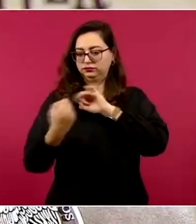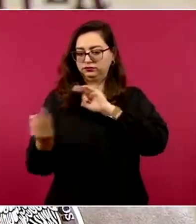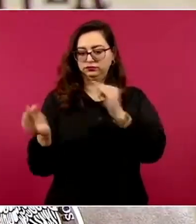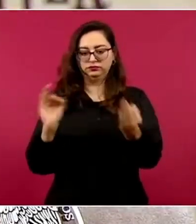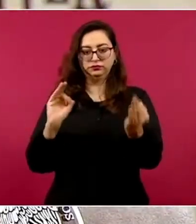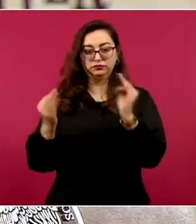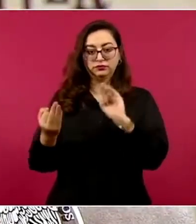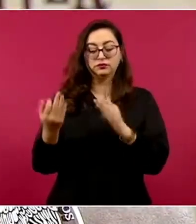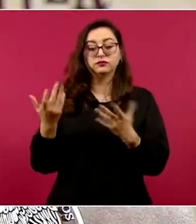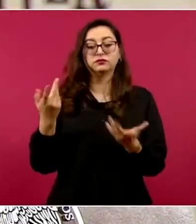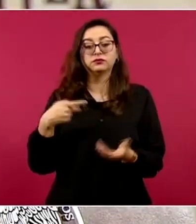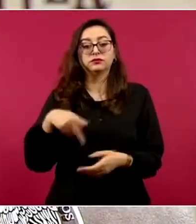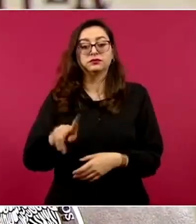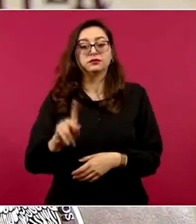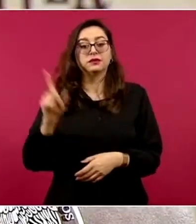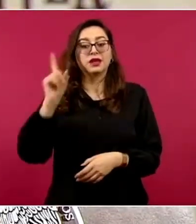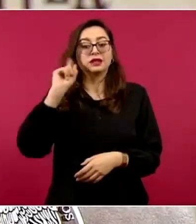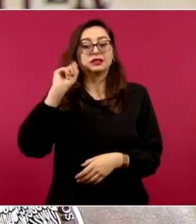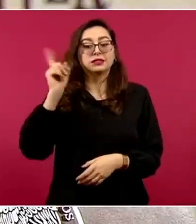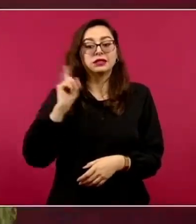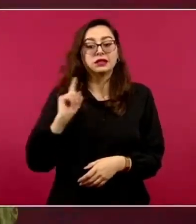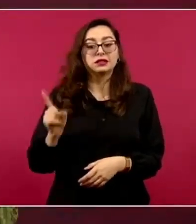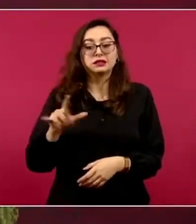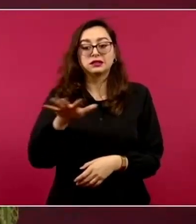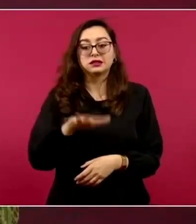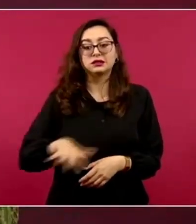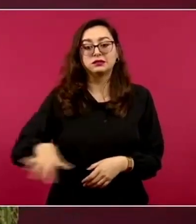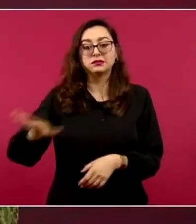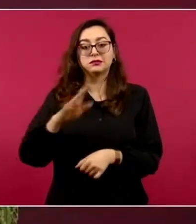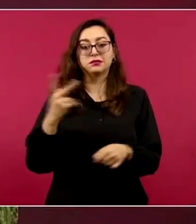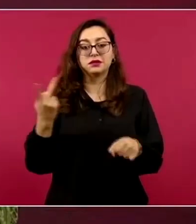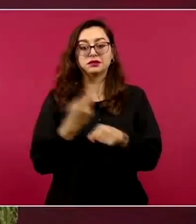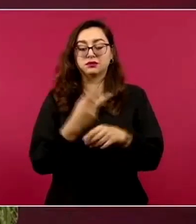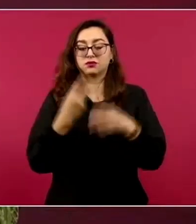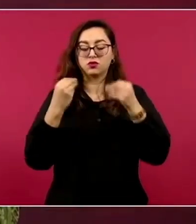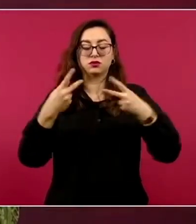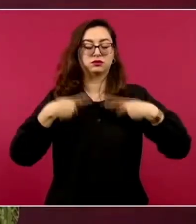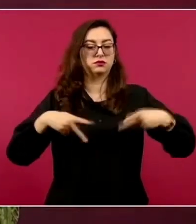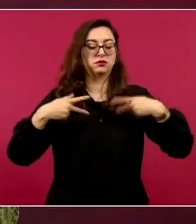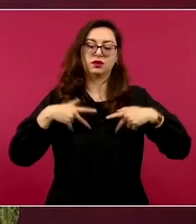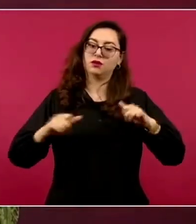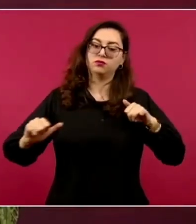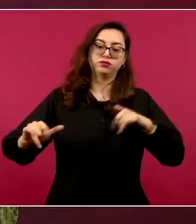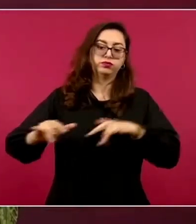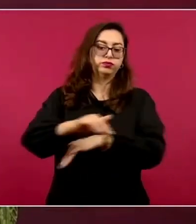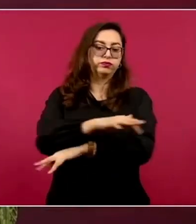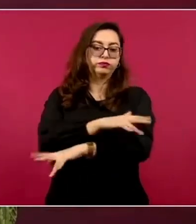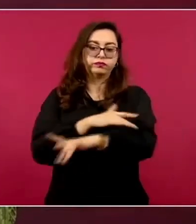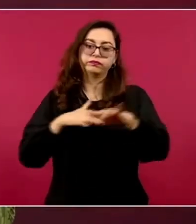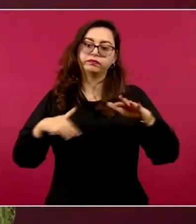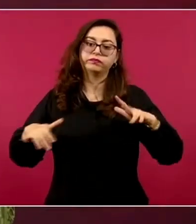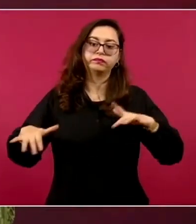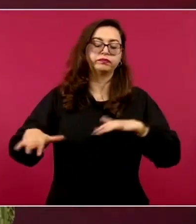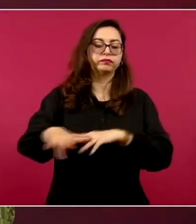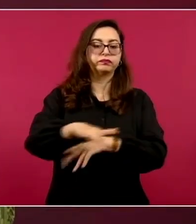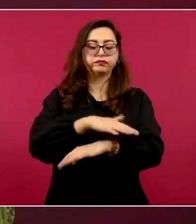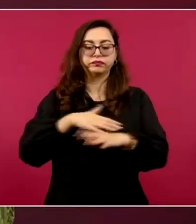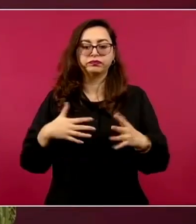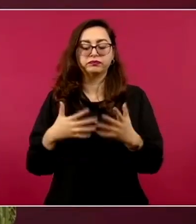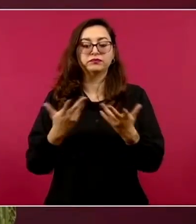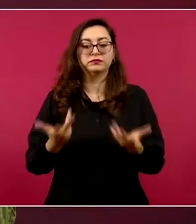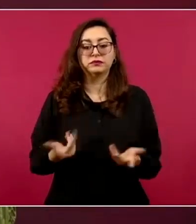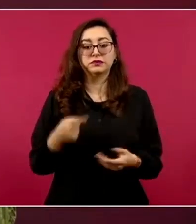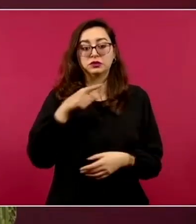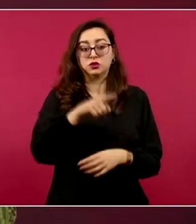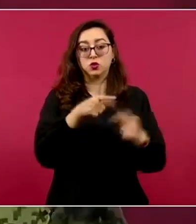Zacatecas tiene la condición de ser un área de tránsito importante. Es un área donde los grupos